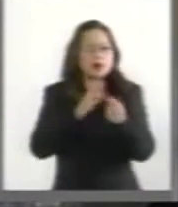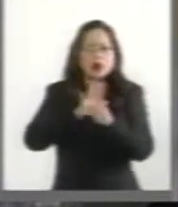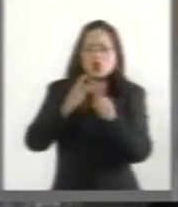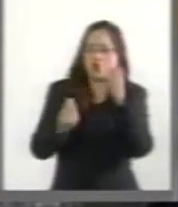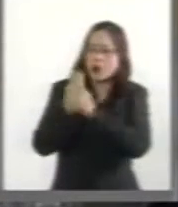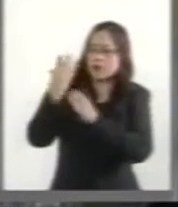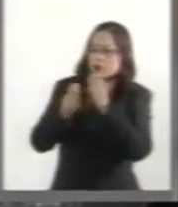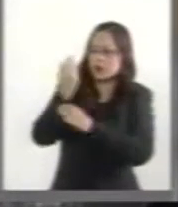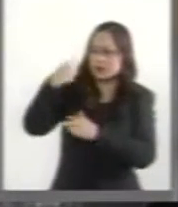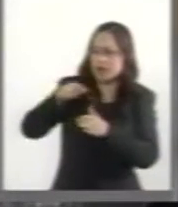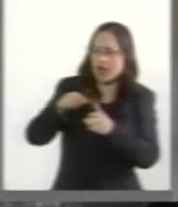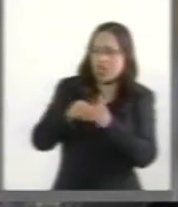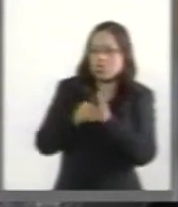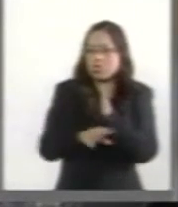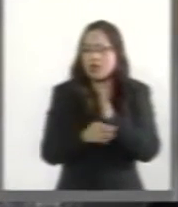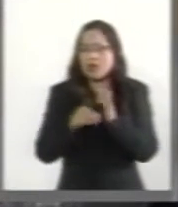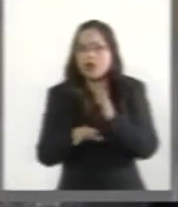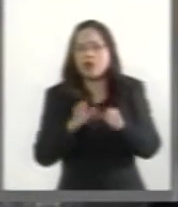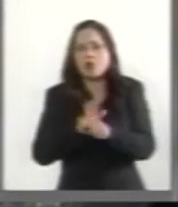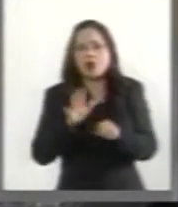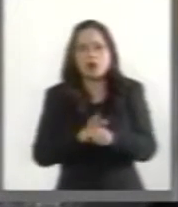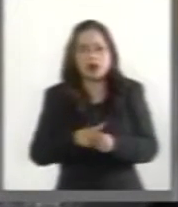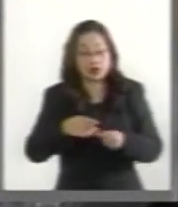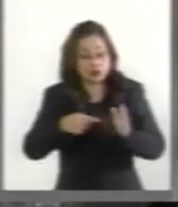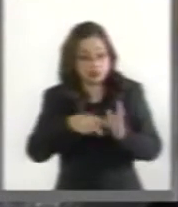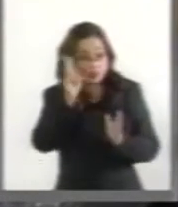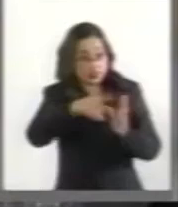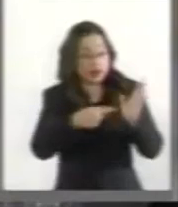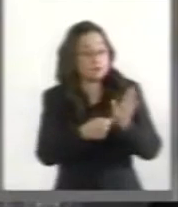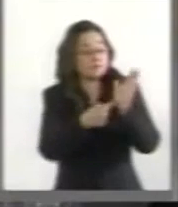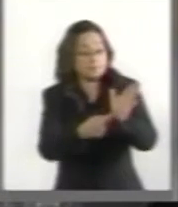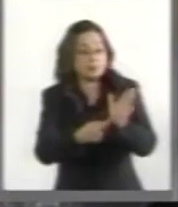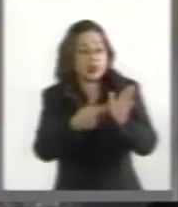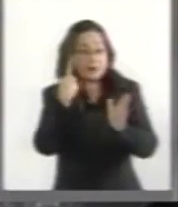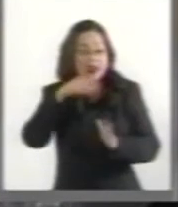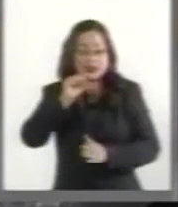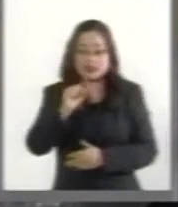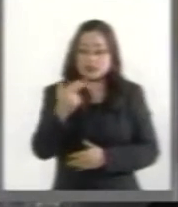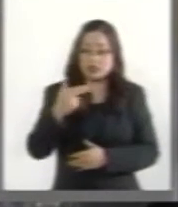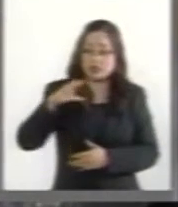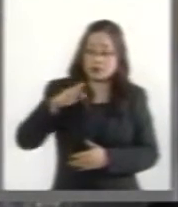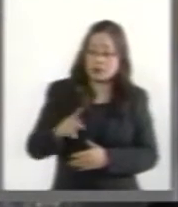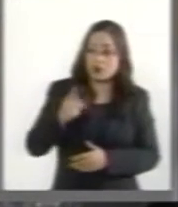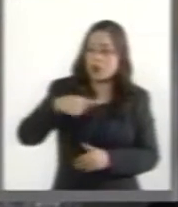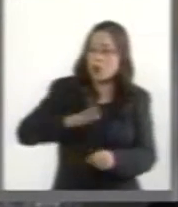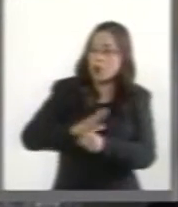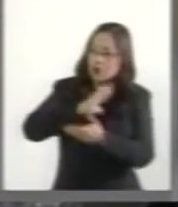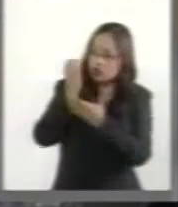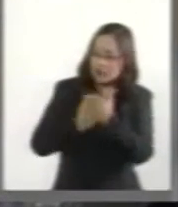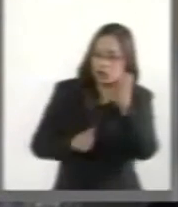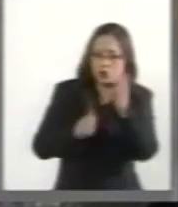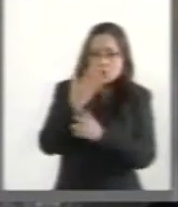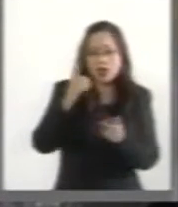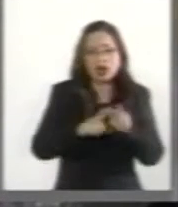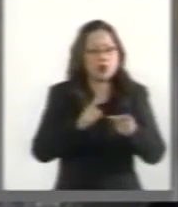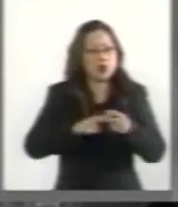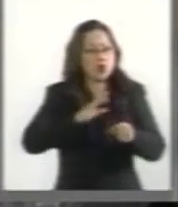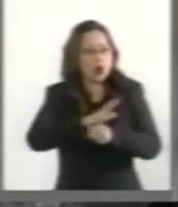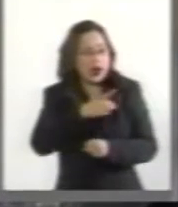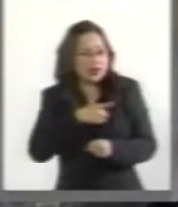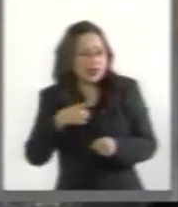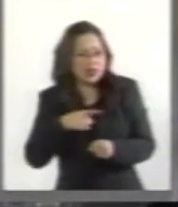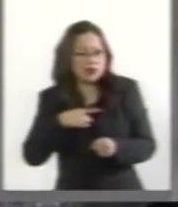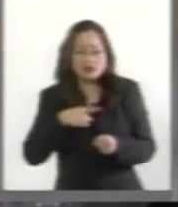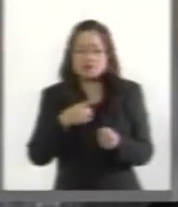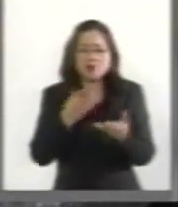con los que omiten indebidamente no reportar a la Secretaría de Hacienda los compromisos contraídos, más allá de la deuda